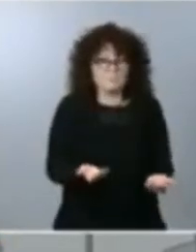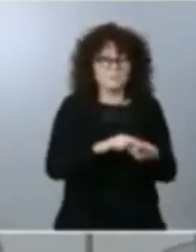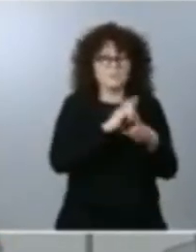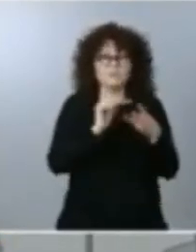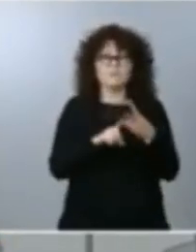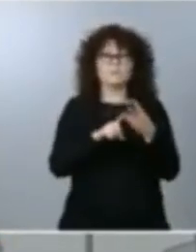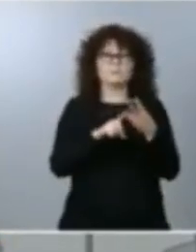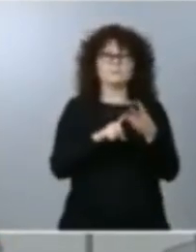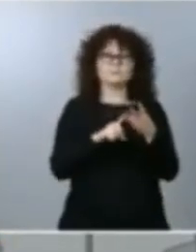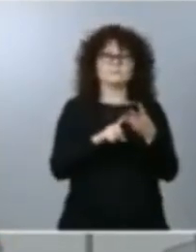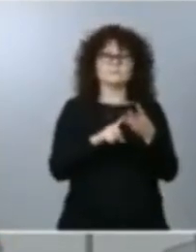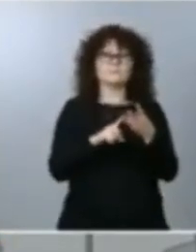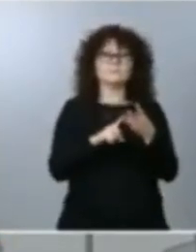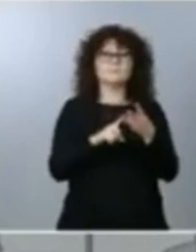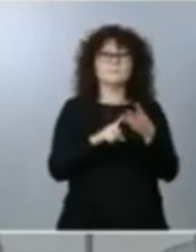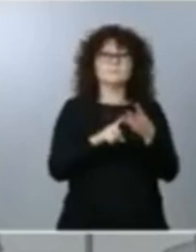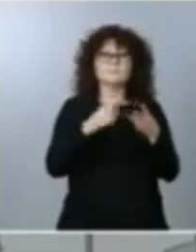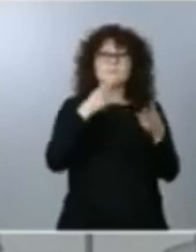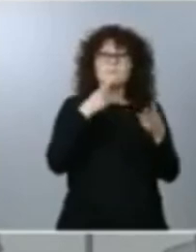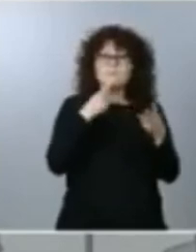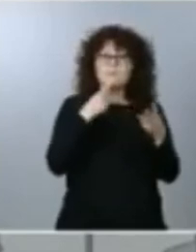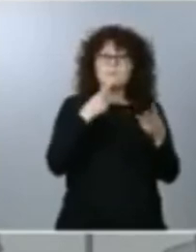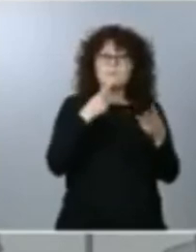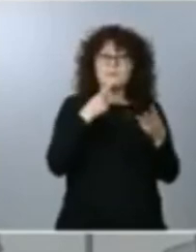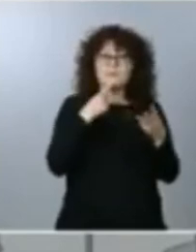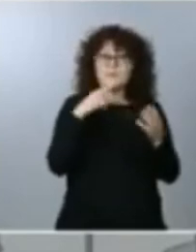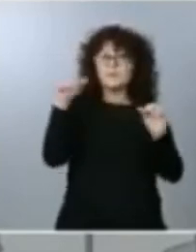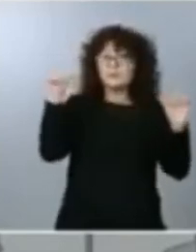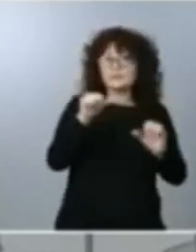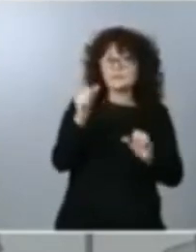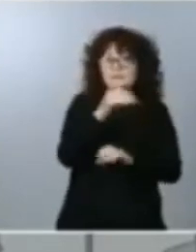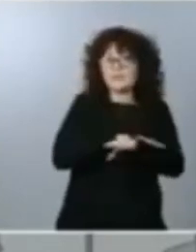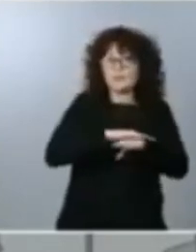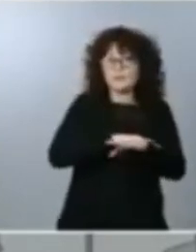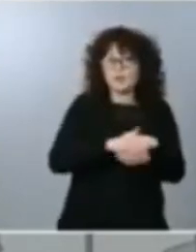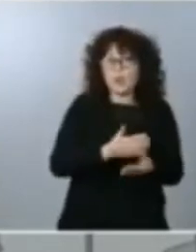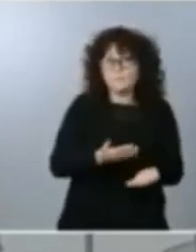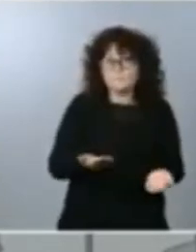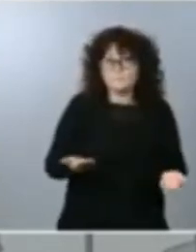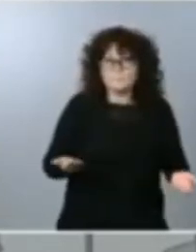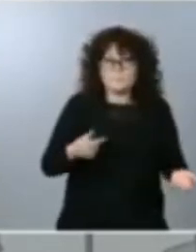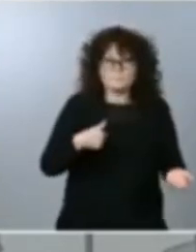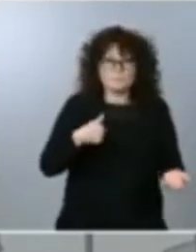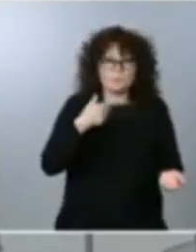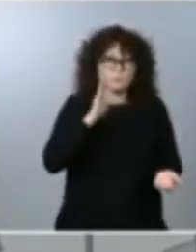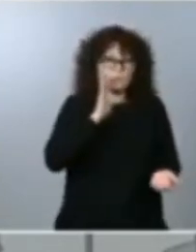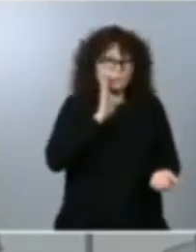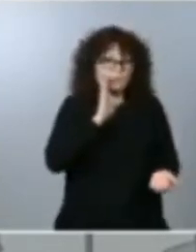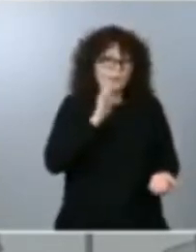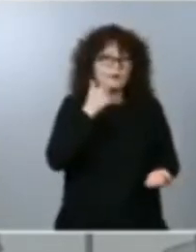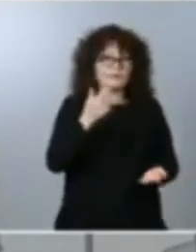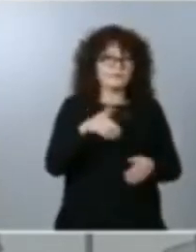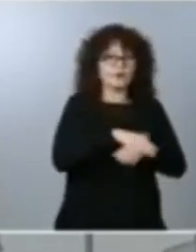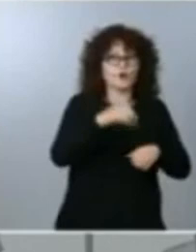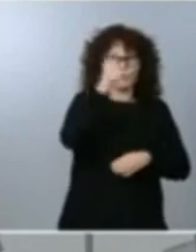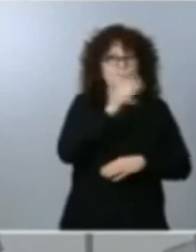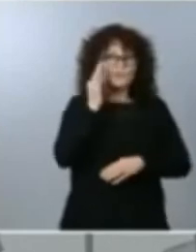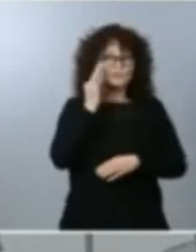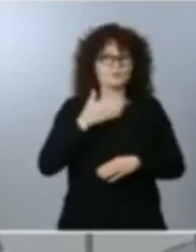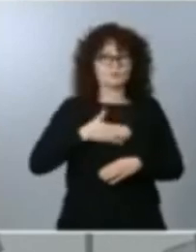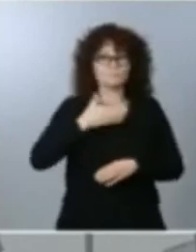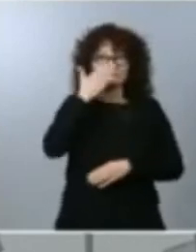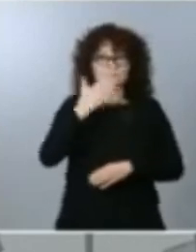lo que dice usted de crisis de gobierno y tal pues si le estoy diciendo que que tienen todos los ministros y ministros mi confianza mi empatía